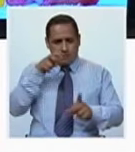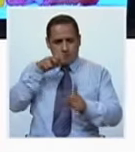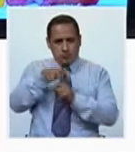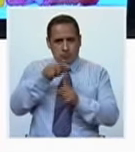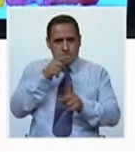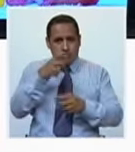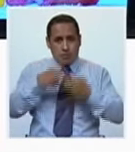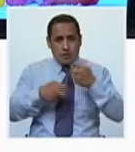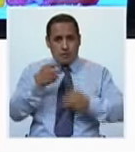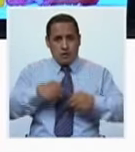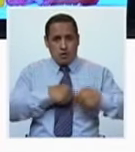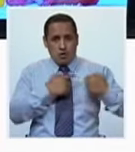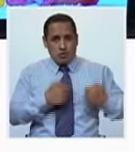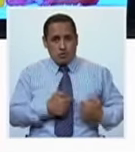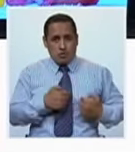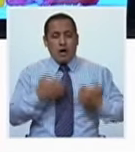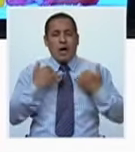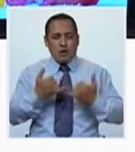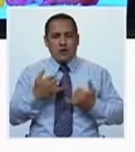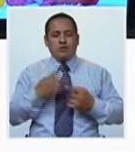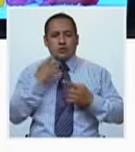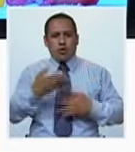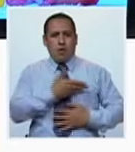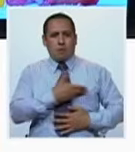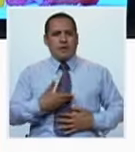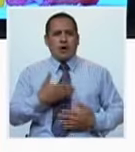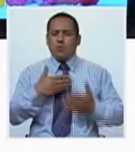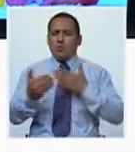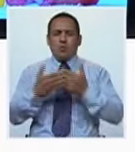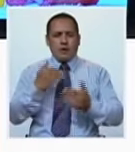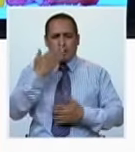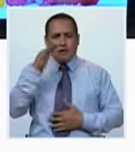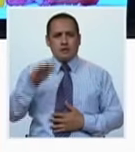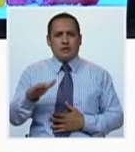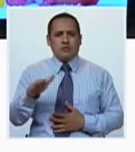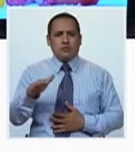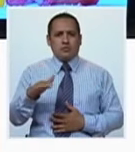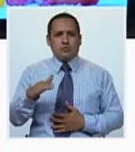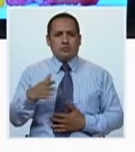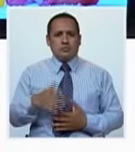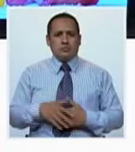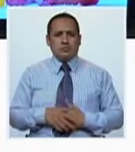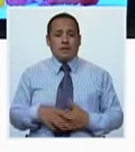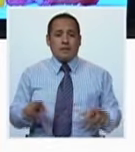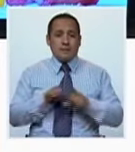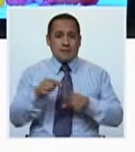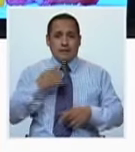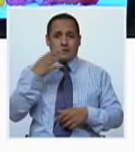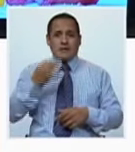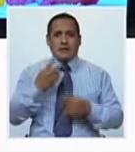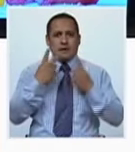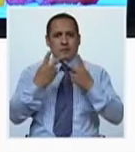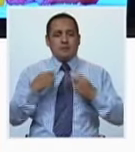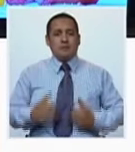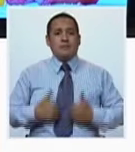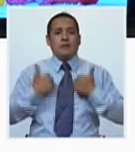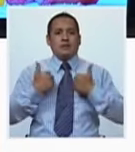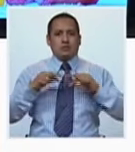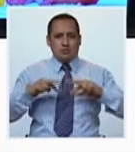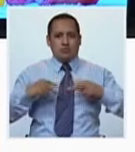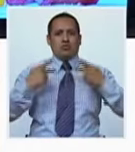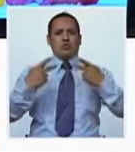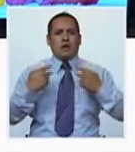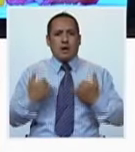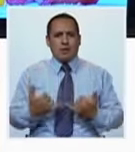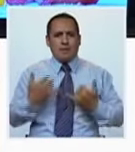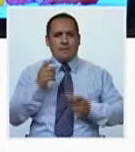detecta un problema de corazón, por ejemplo, entonces se le opera, como cualquier otro niño, ¿no? Entonces, lógicamente, la sobrevida, pues